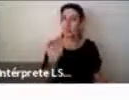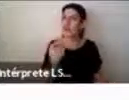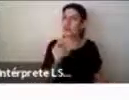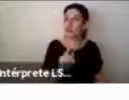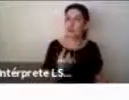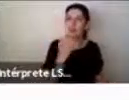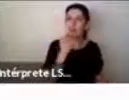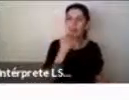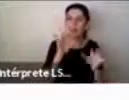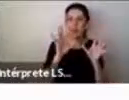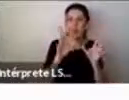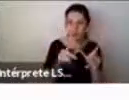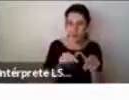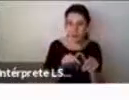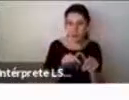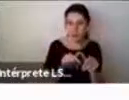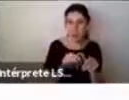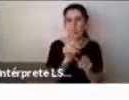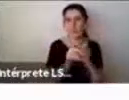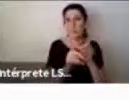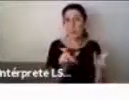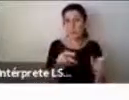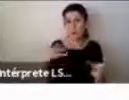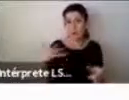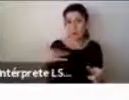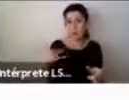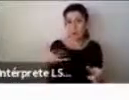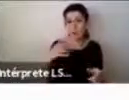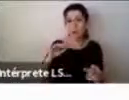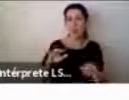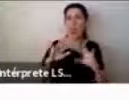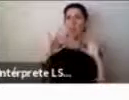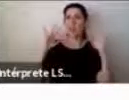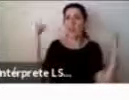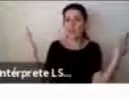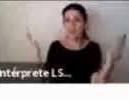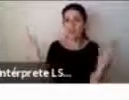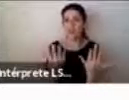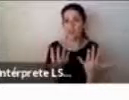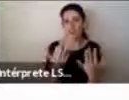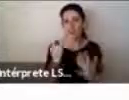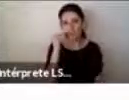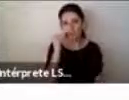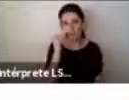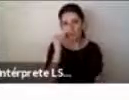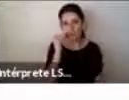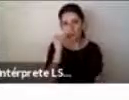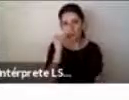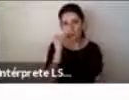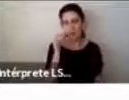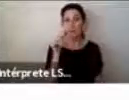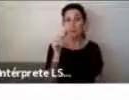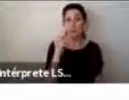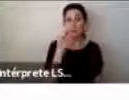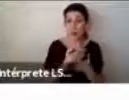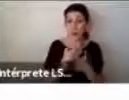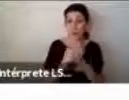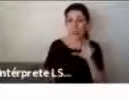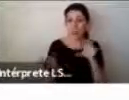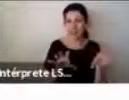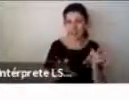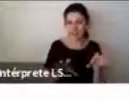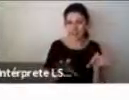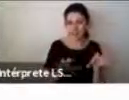significativas o cercanas al contexto en el cual se desenvuelve este niño por ende cuando hablamos de actividades también hablamos de que